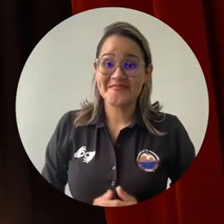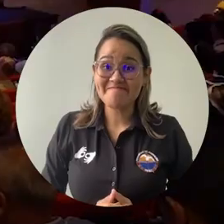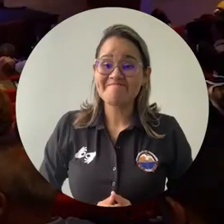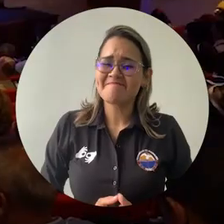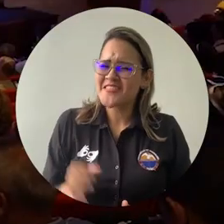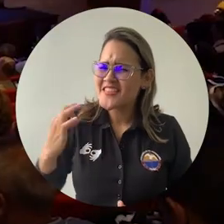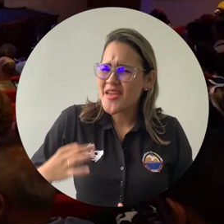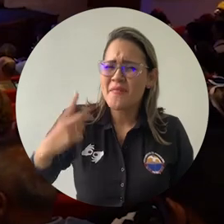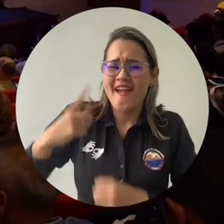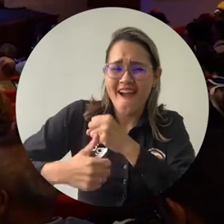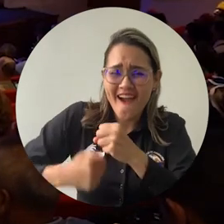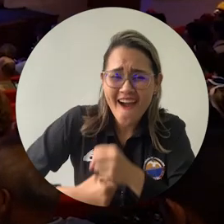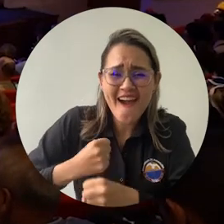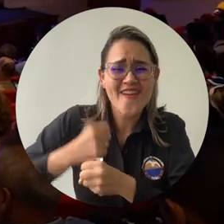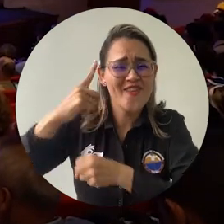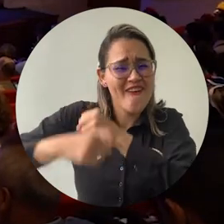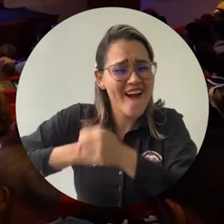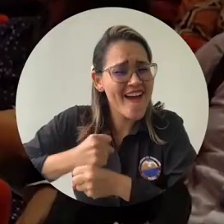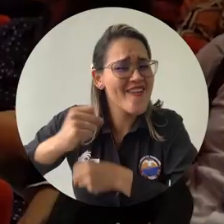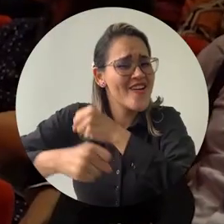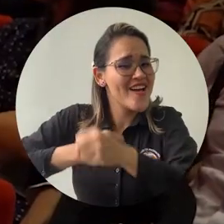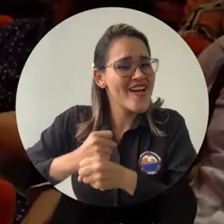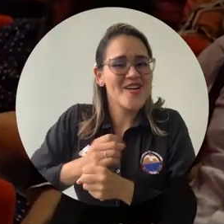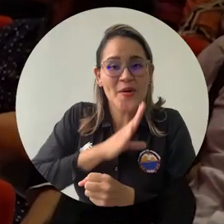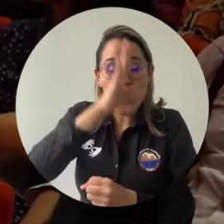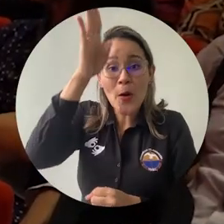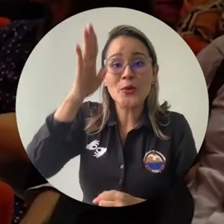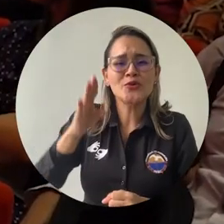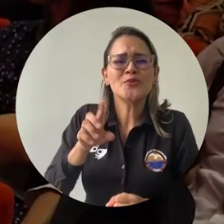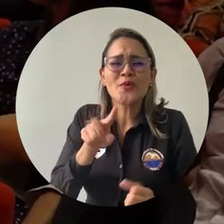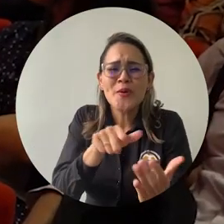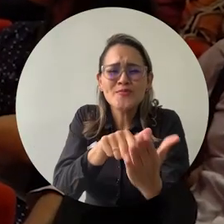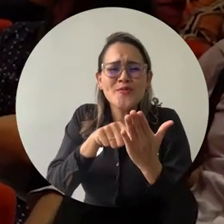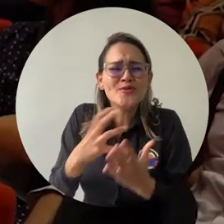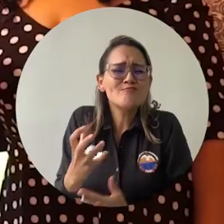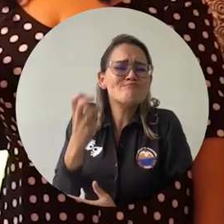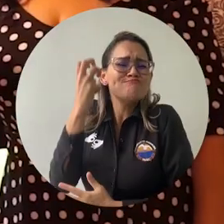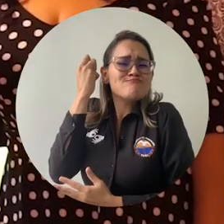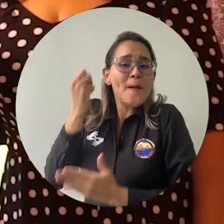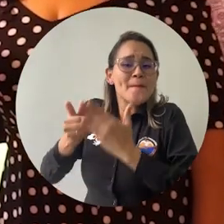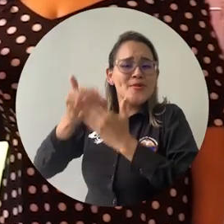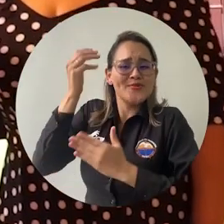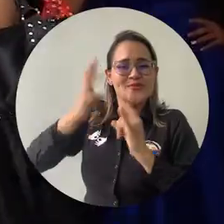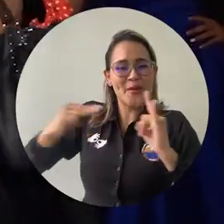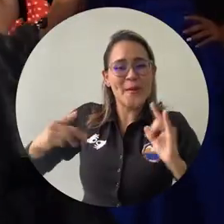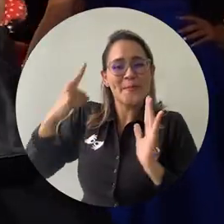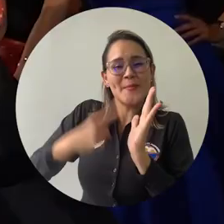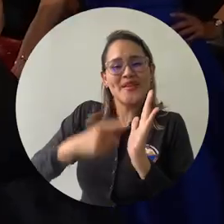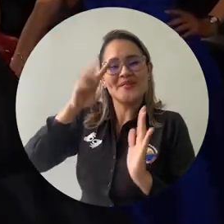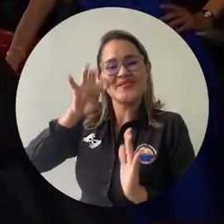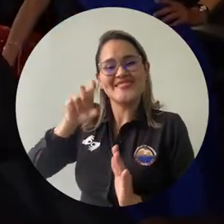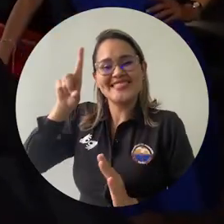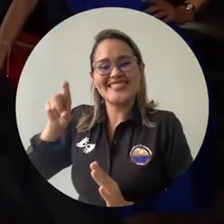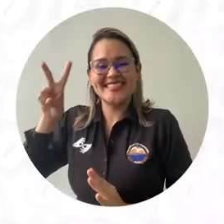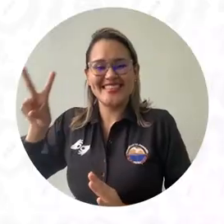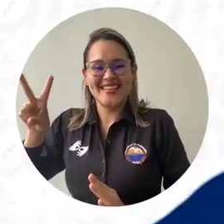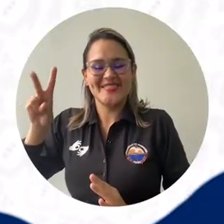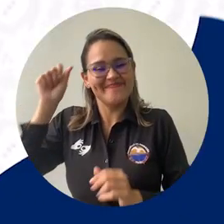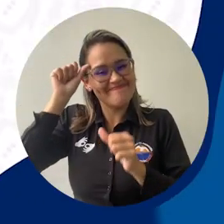docentes, la tradicional ceremonia. En esta ocasión rememoró los inicios de la Alma Mater en 1962.